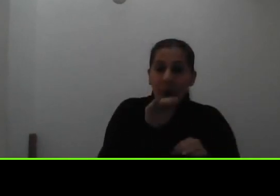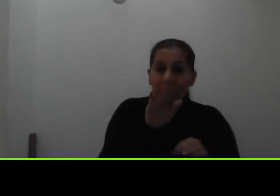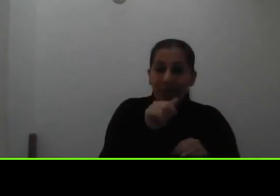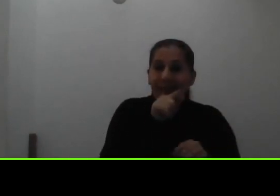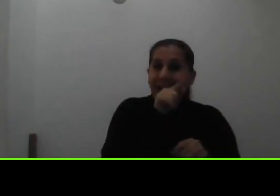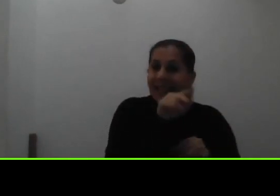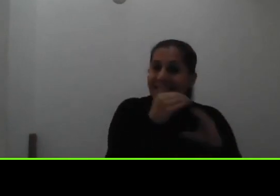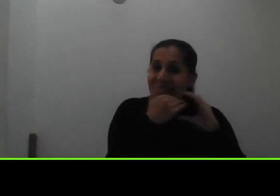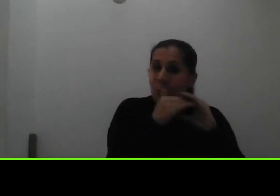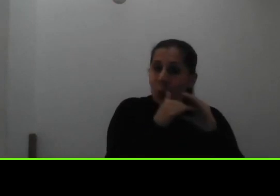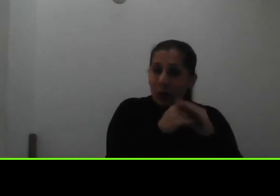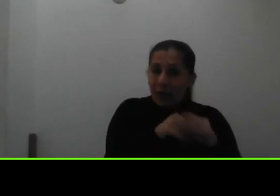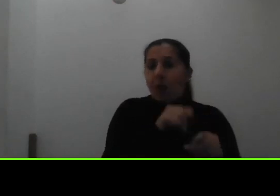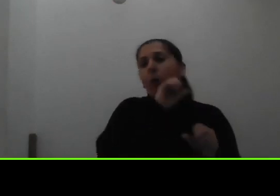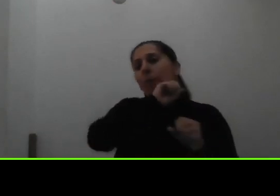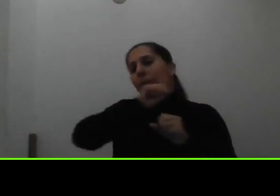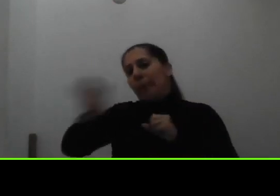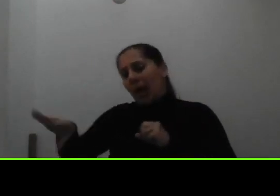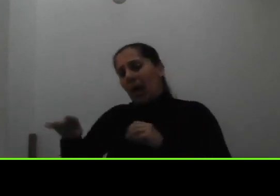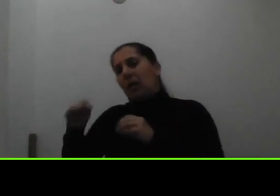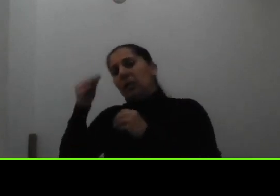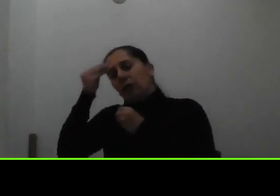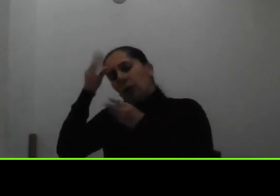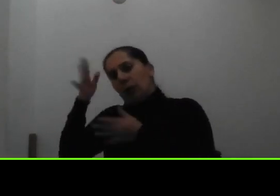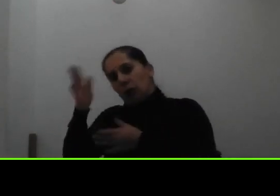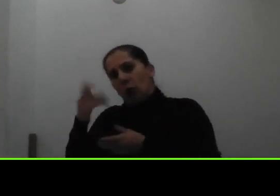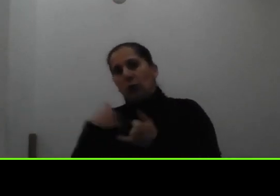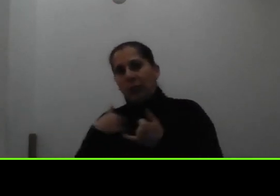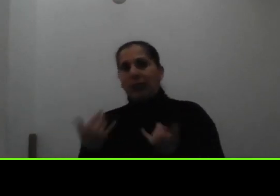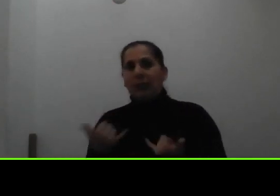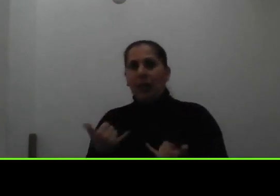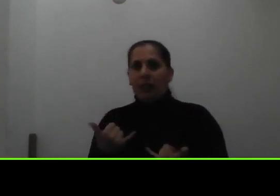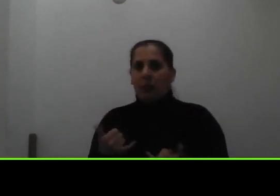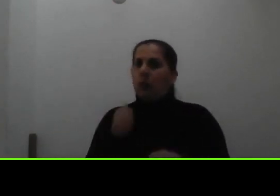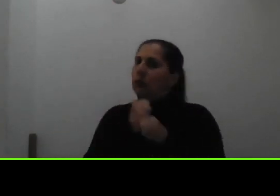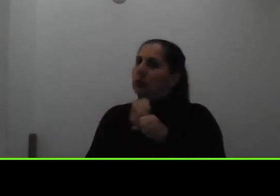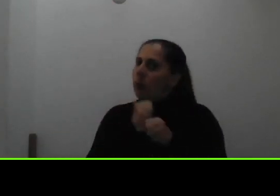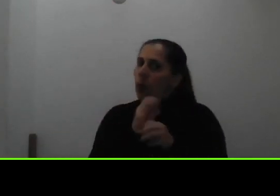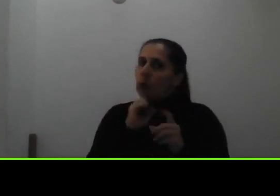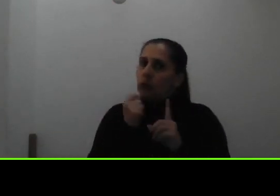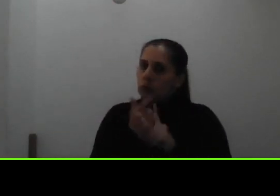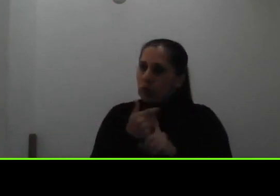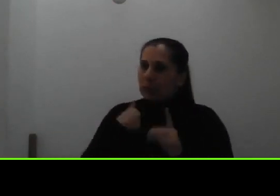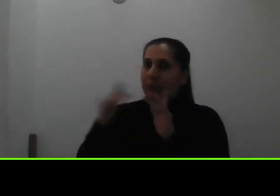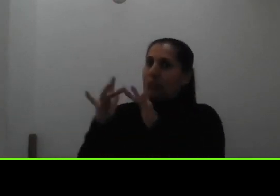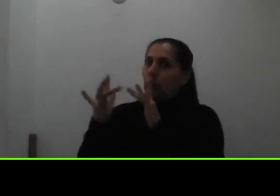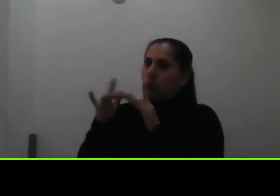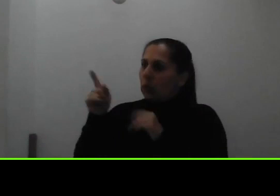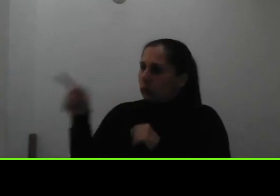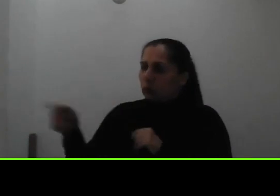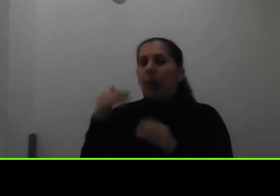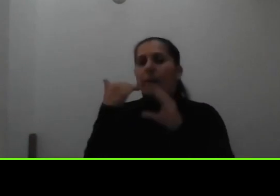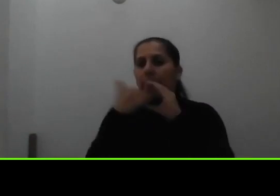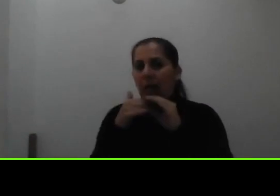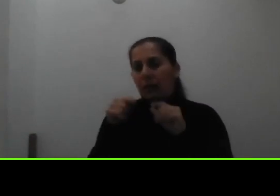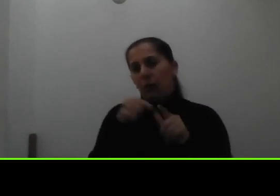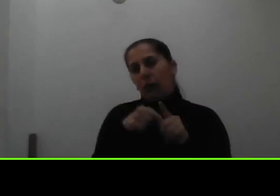becas y hay información y trabajo social les va a escribir si necesita contactarlos o llamarlos